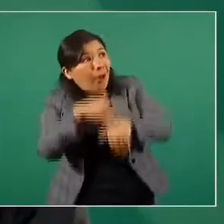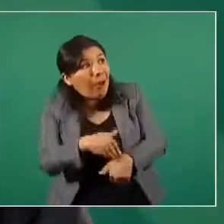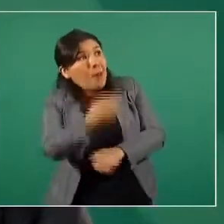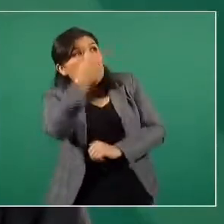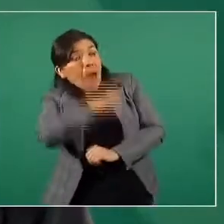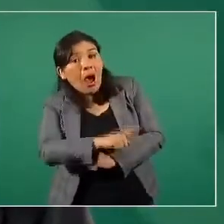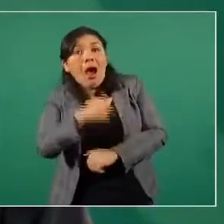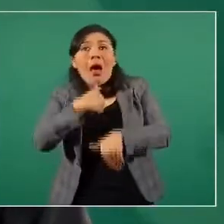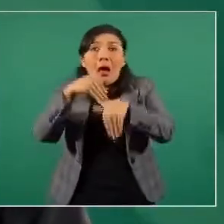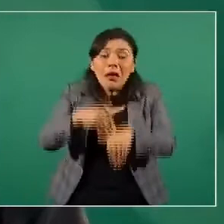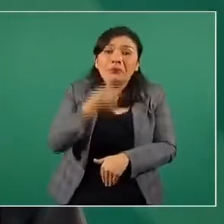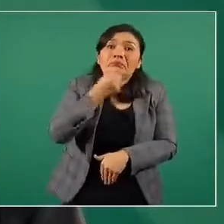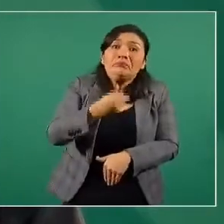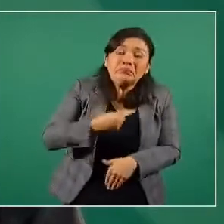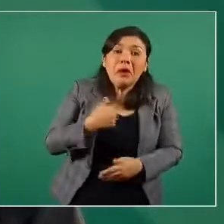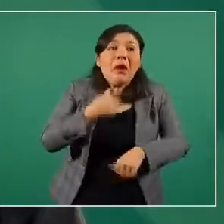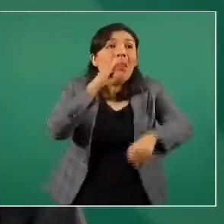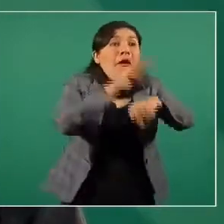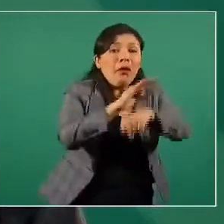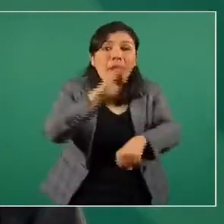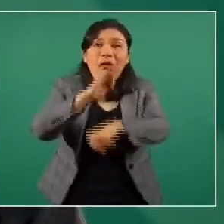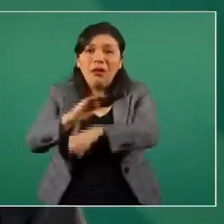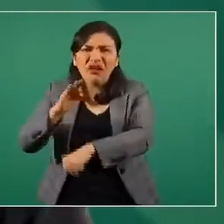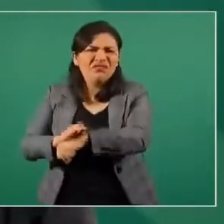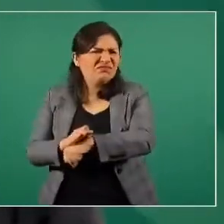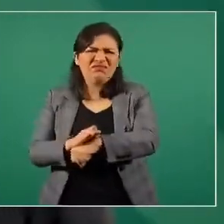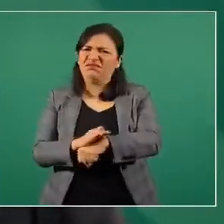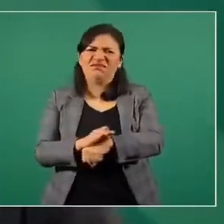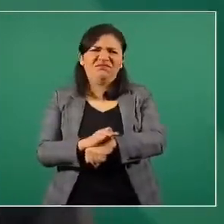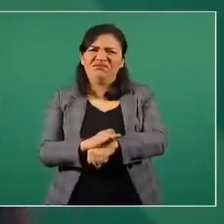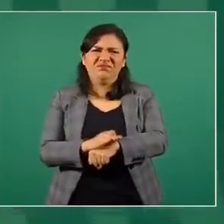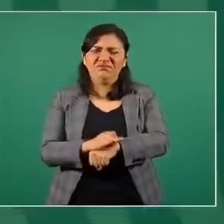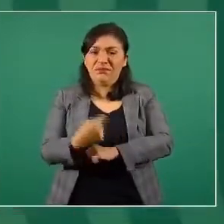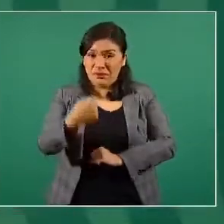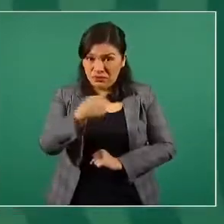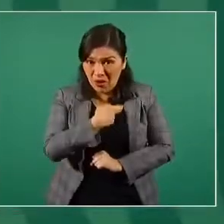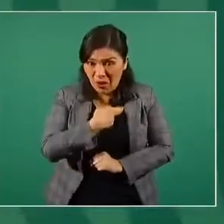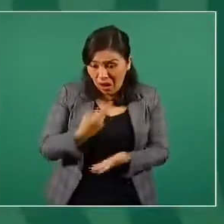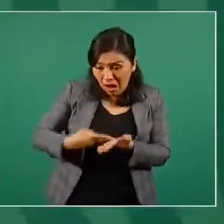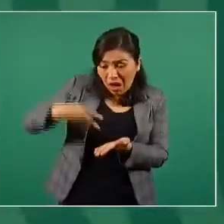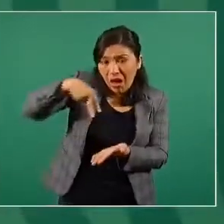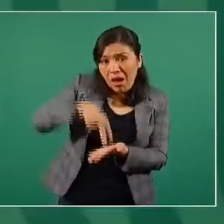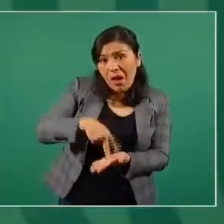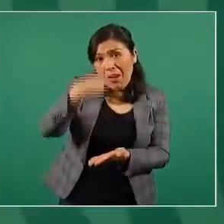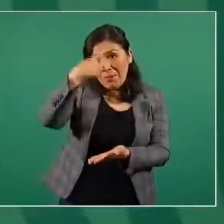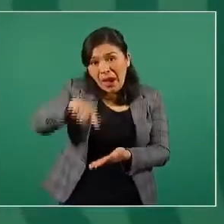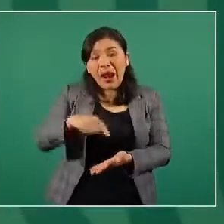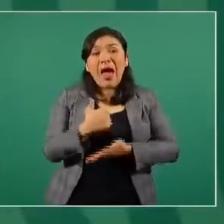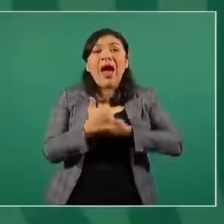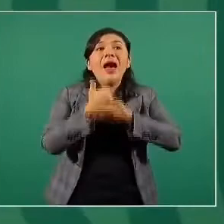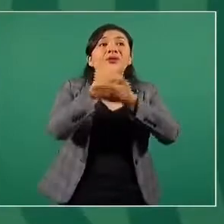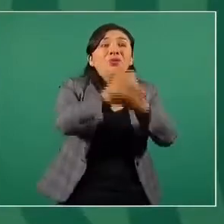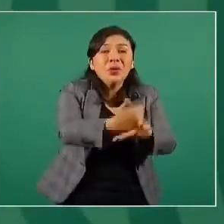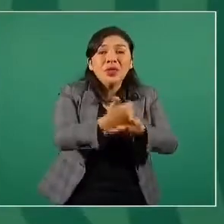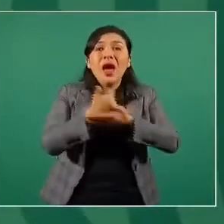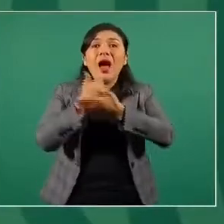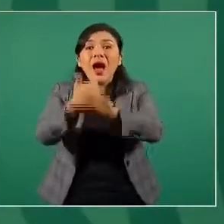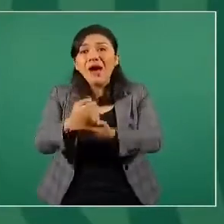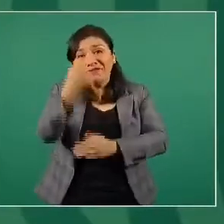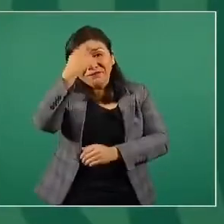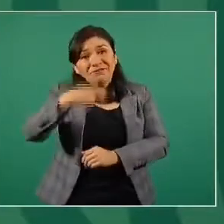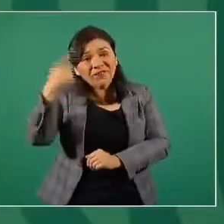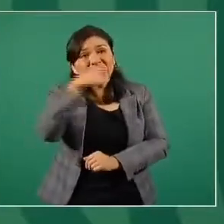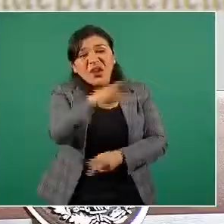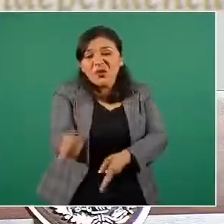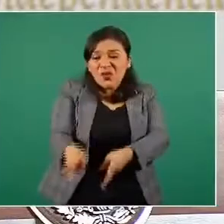ningún grupo de interés creado. No estamos aquí para facilitar el